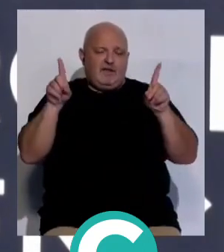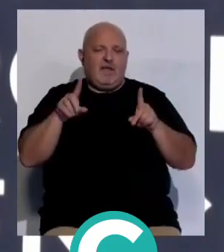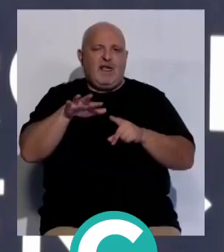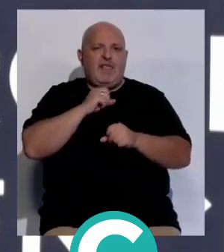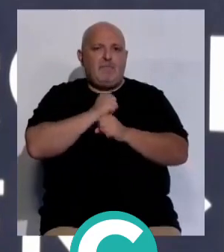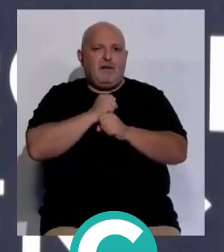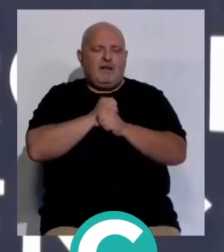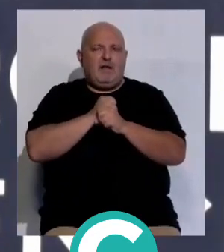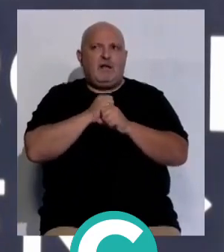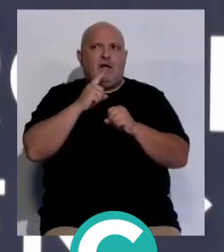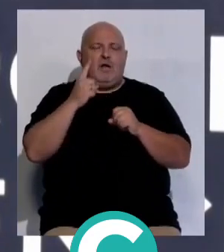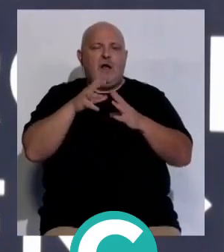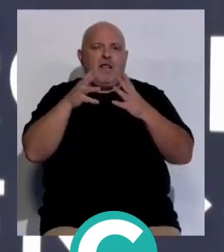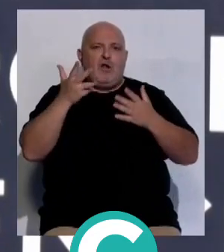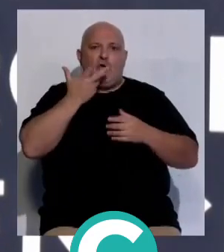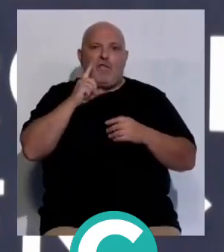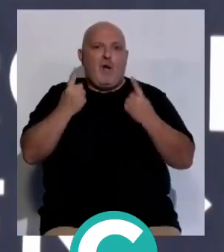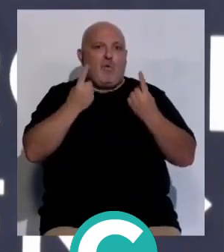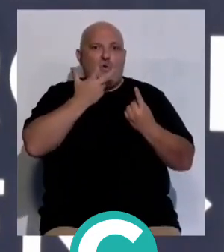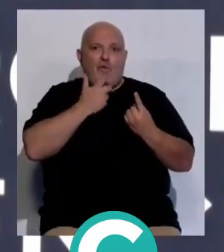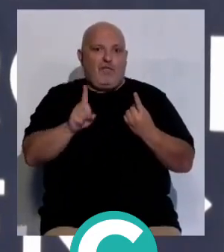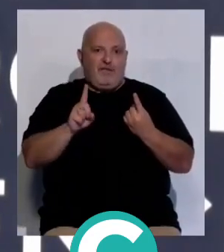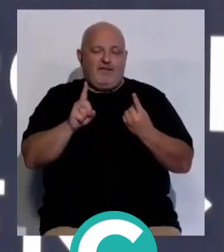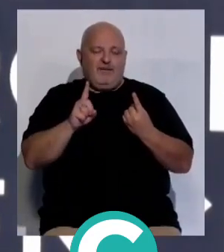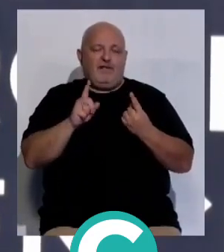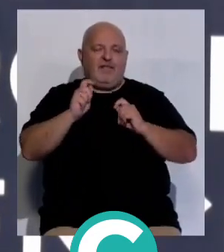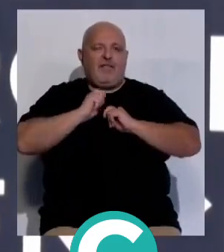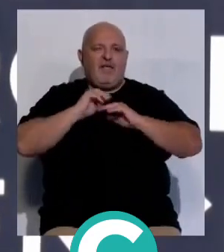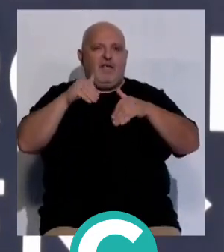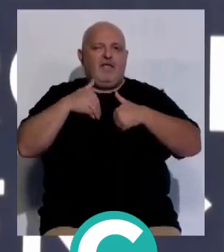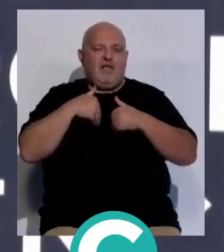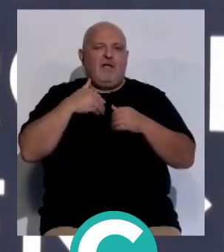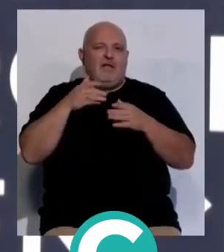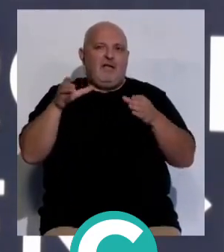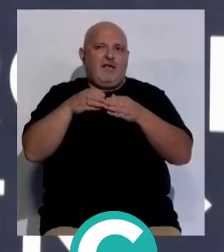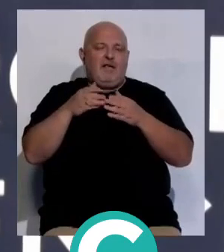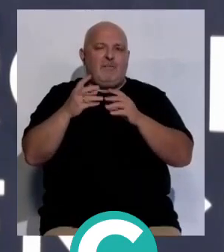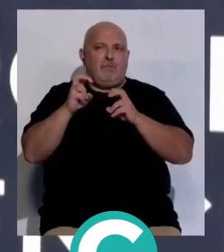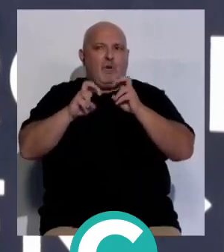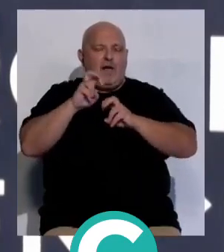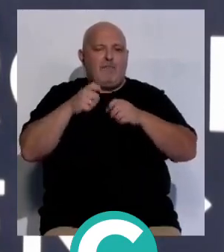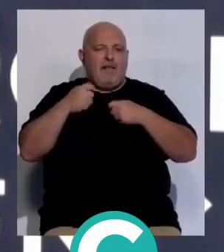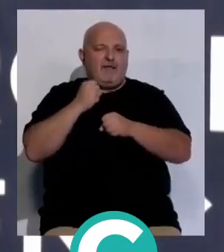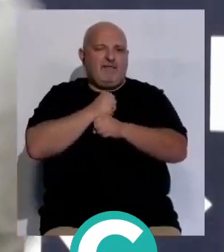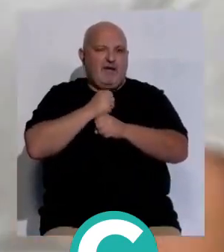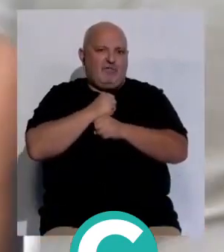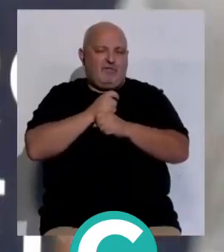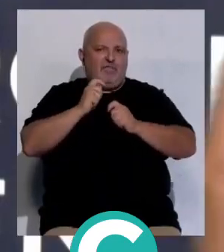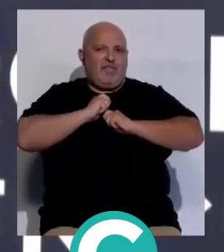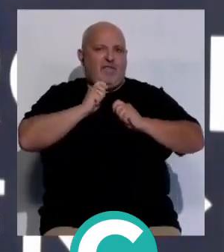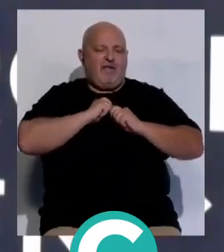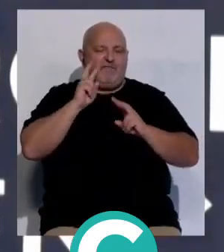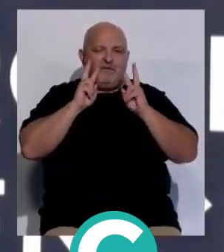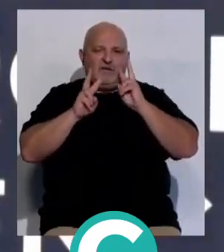área de empleo que somos unos grandes desconocidos todavía y esto nos ayuda y ayuda a la población a acercarse al mercado de trabajo y también a hacer